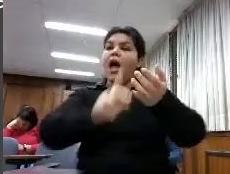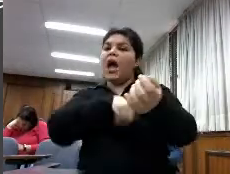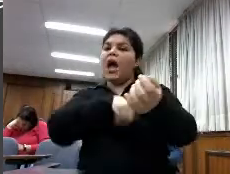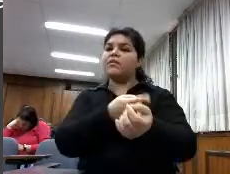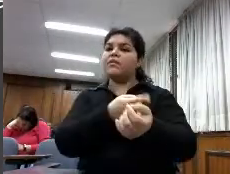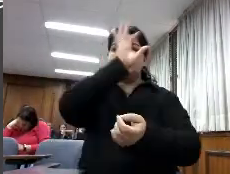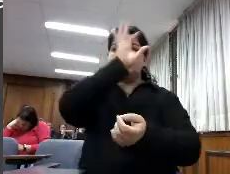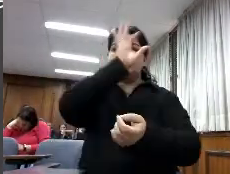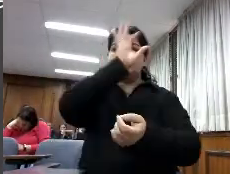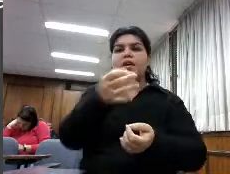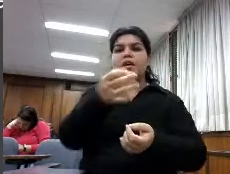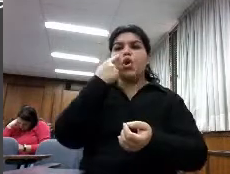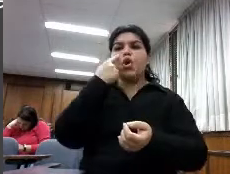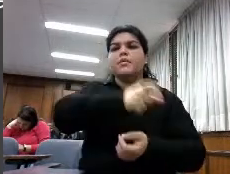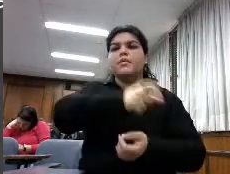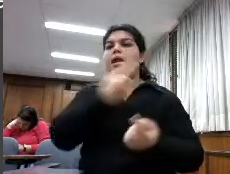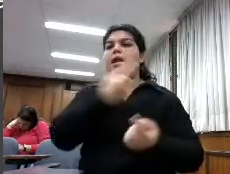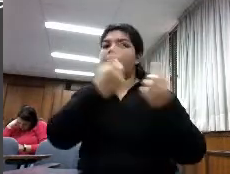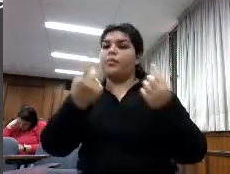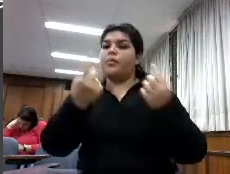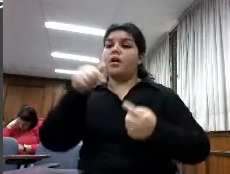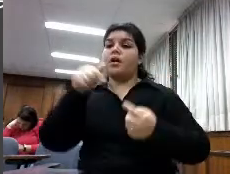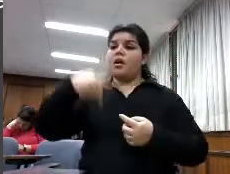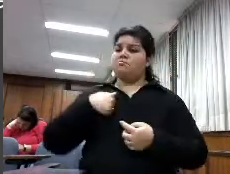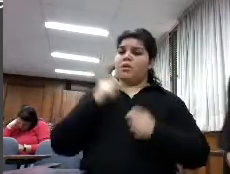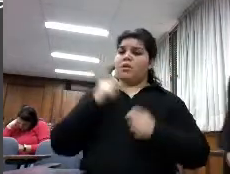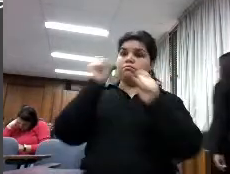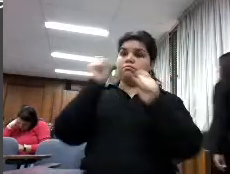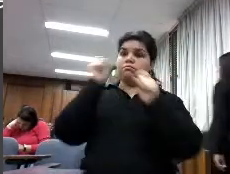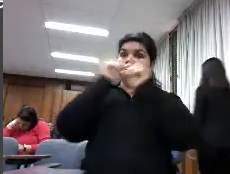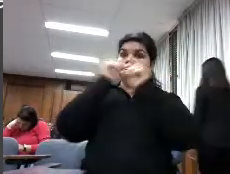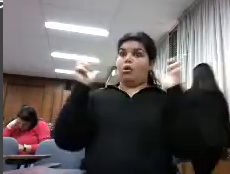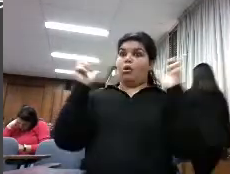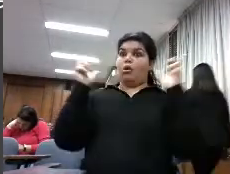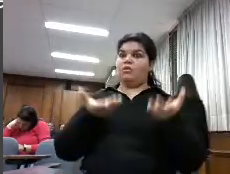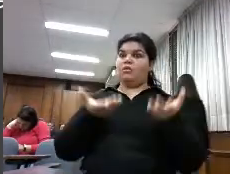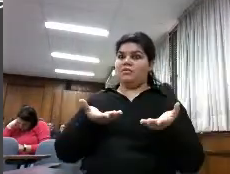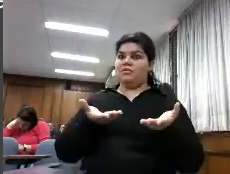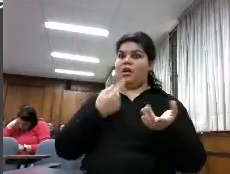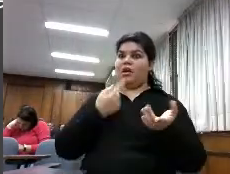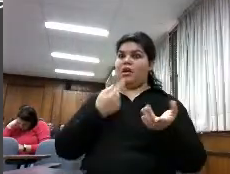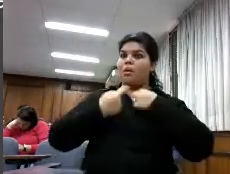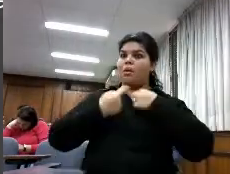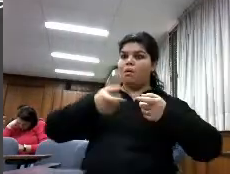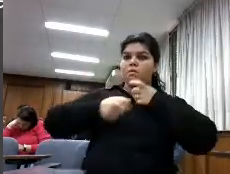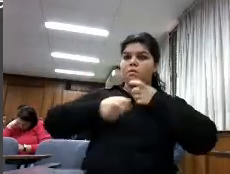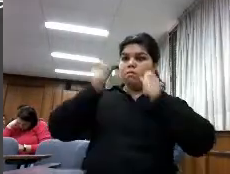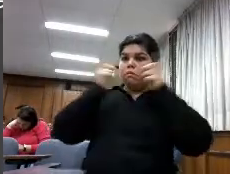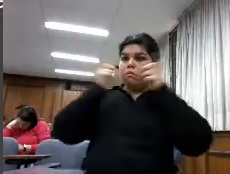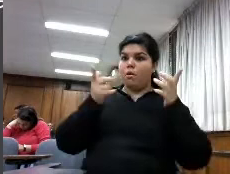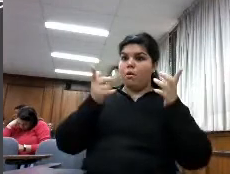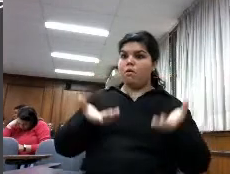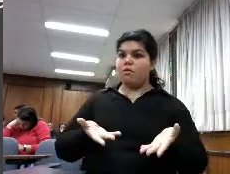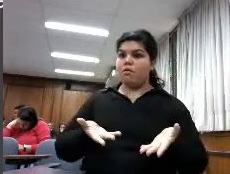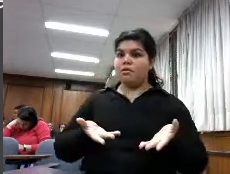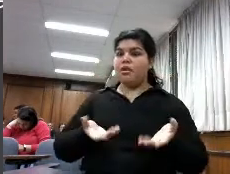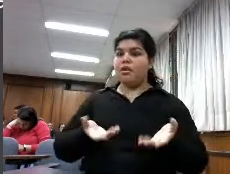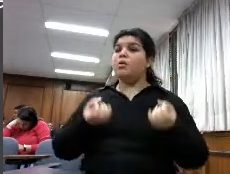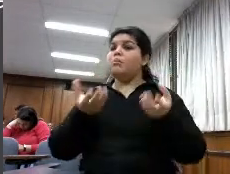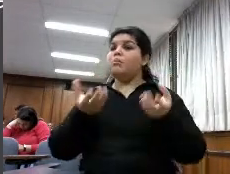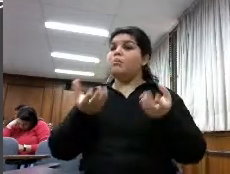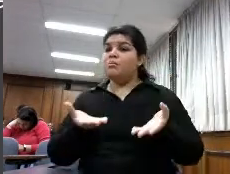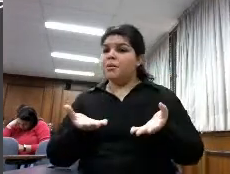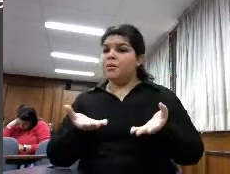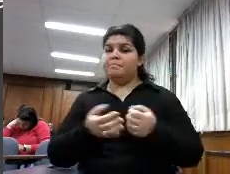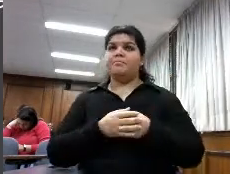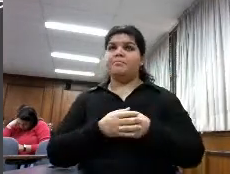a mí la encuesta me ha sorprendido positivamente porque se parece mucho lo que hemos